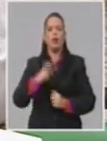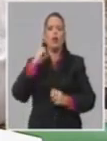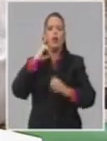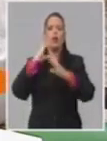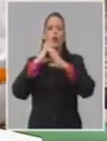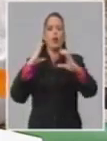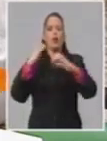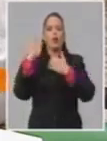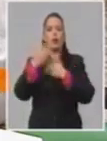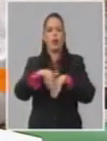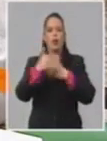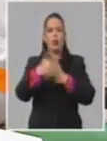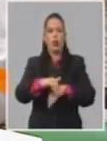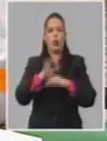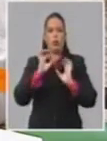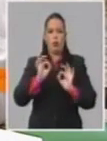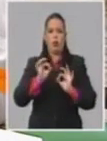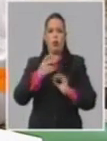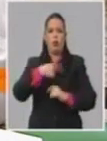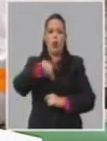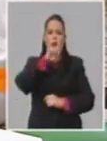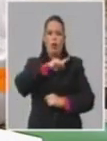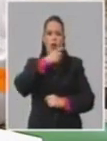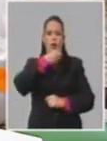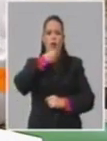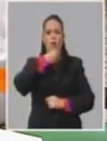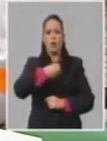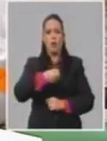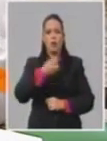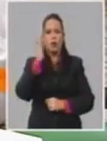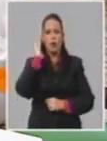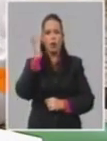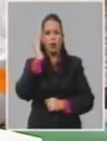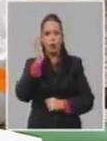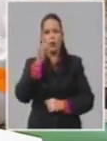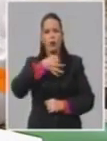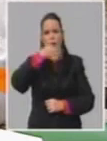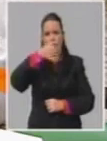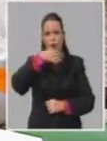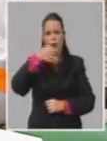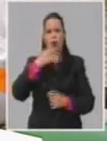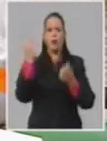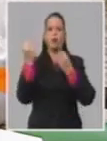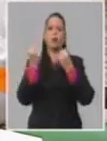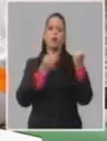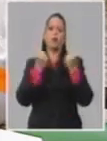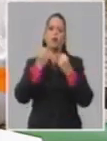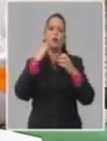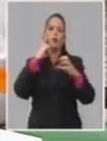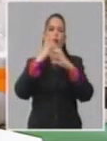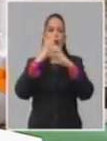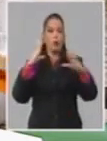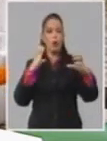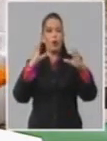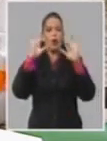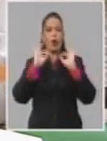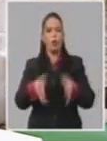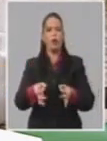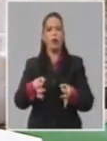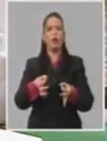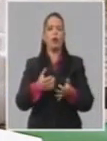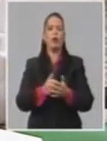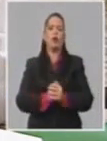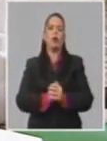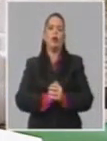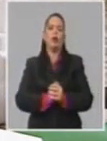cuando intercambiamos con la prensa en el día de ayer estuvimos explicando que la transportación urbana realmente tiene una incidencia